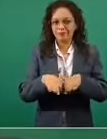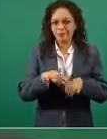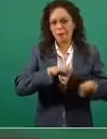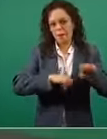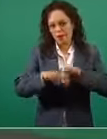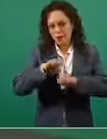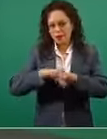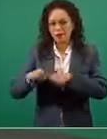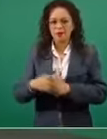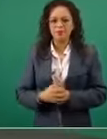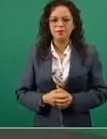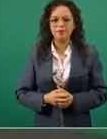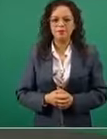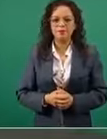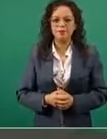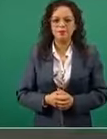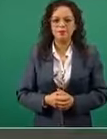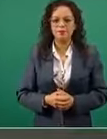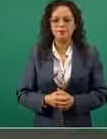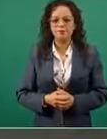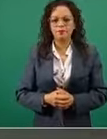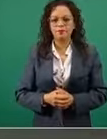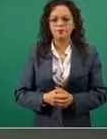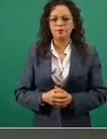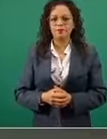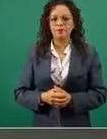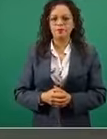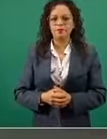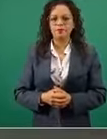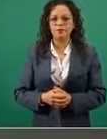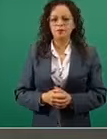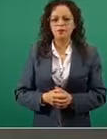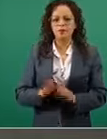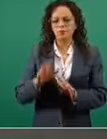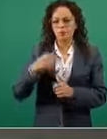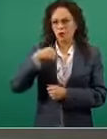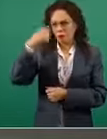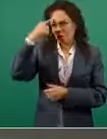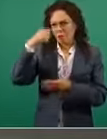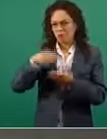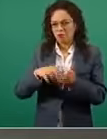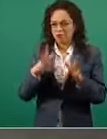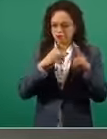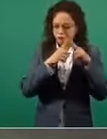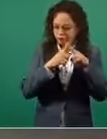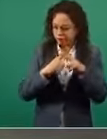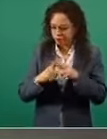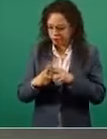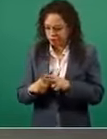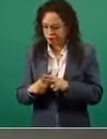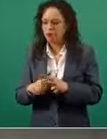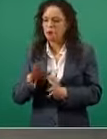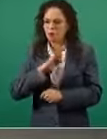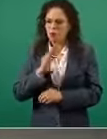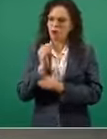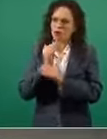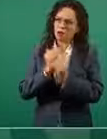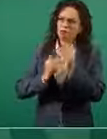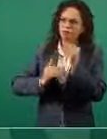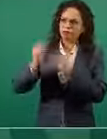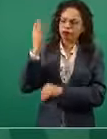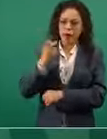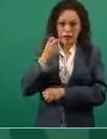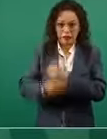y calculamos que va a crecer la economía este año